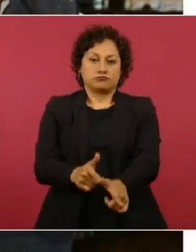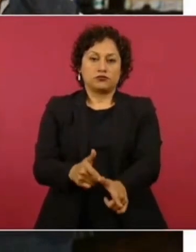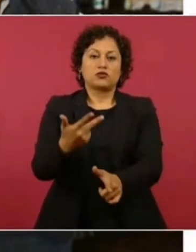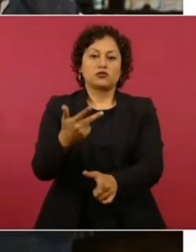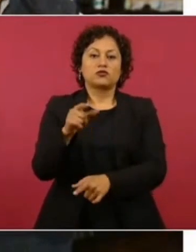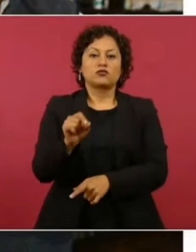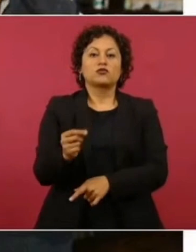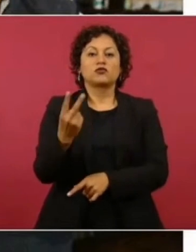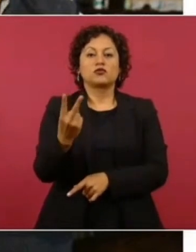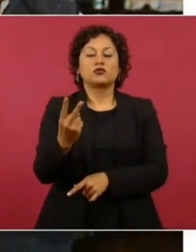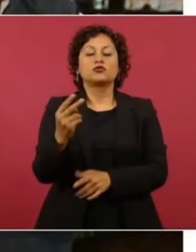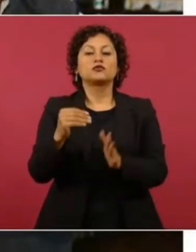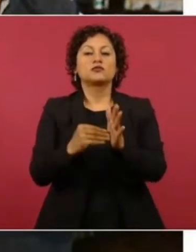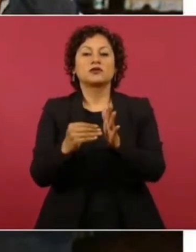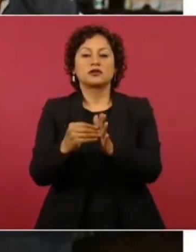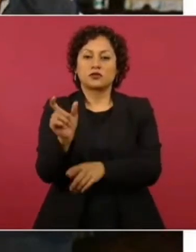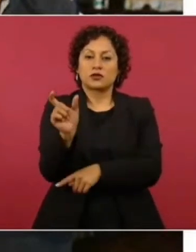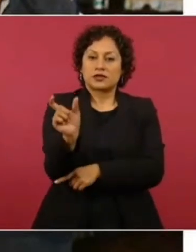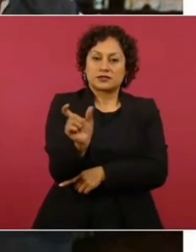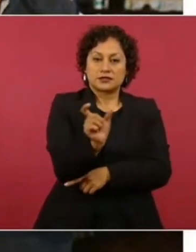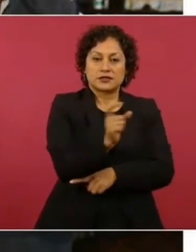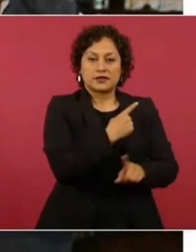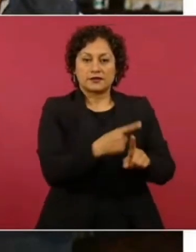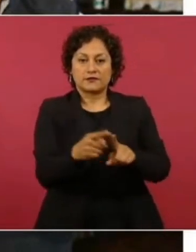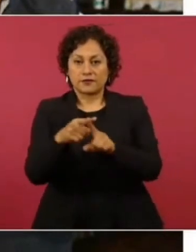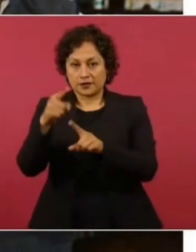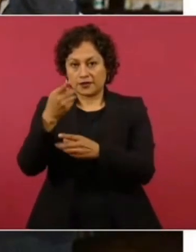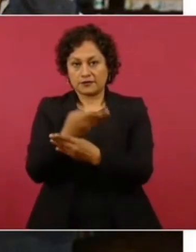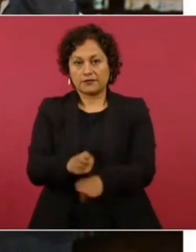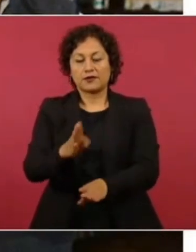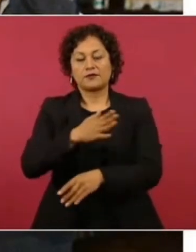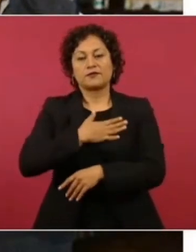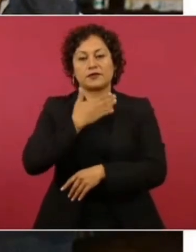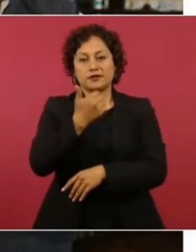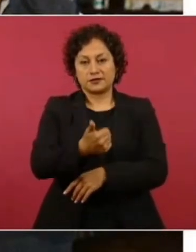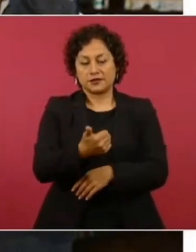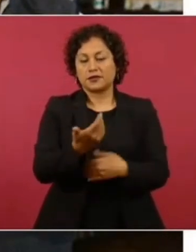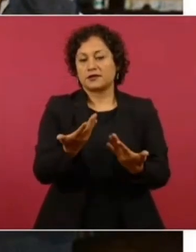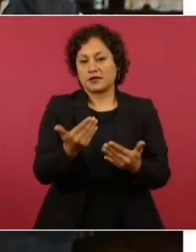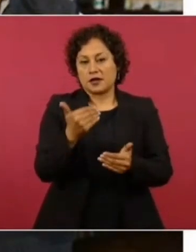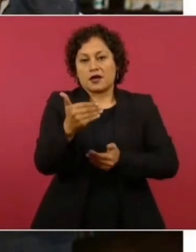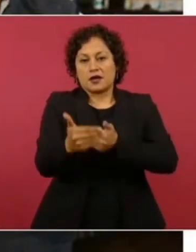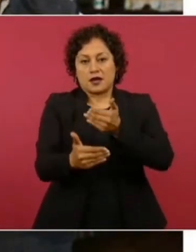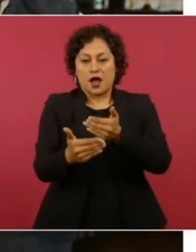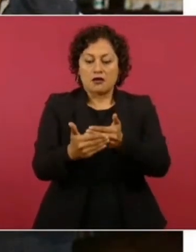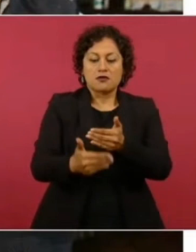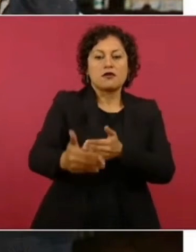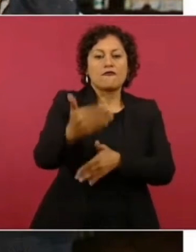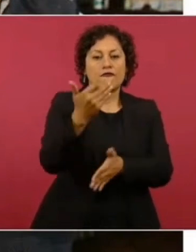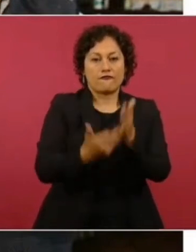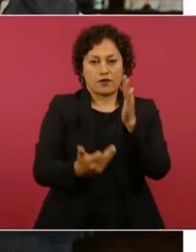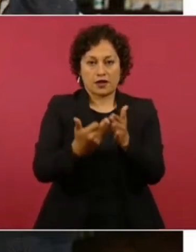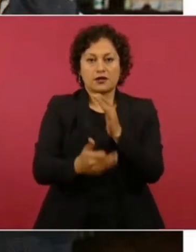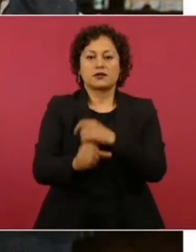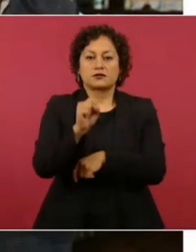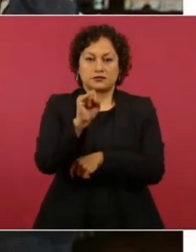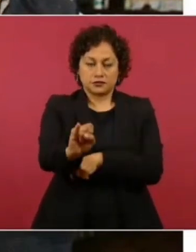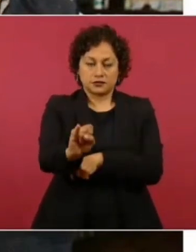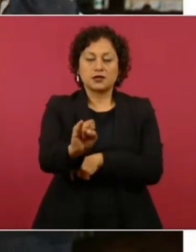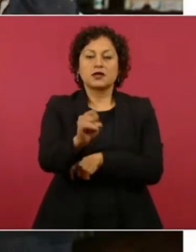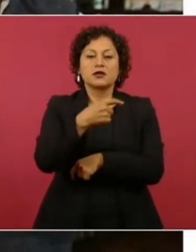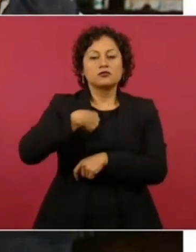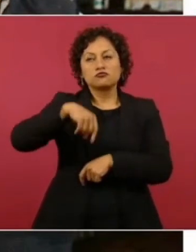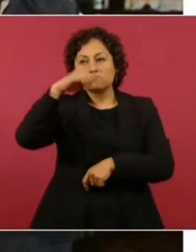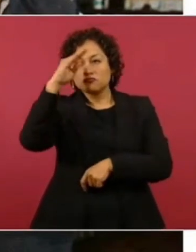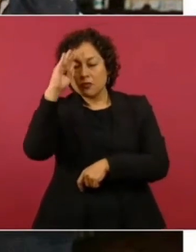.2 millones de tarjetas del Banco del Bienestar. Hemos avanzado, todavía nos falta. Nuestro programa es de aquí al mes de